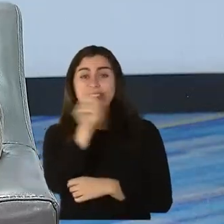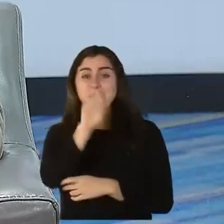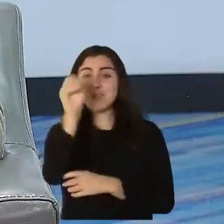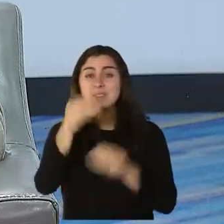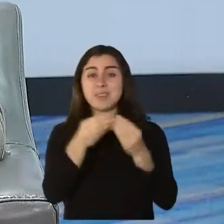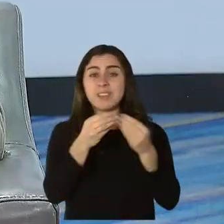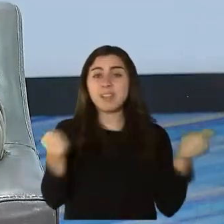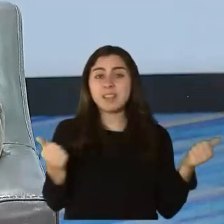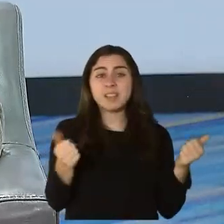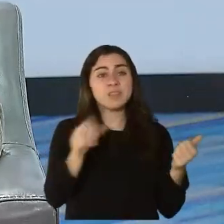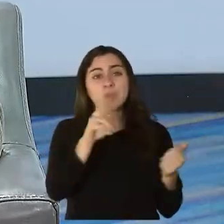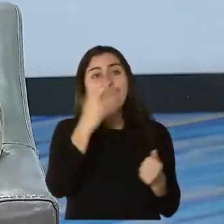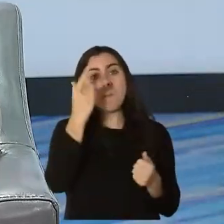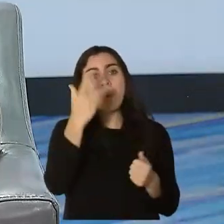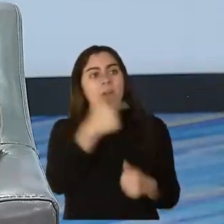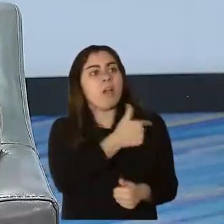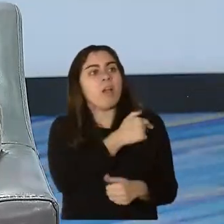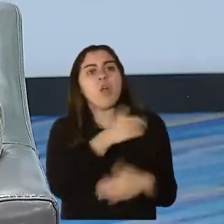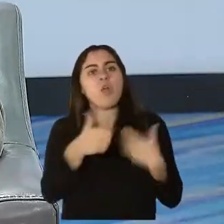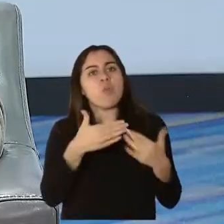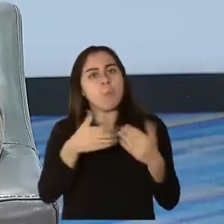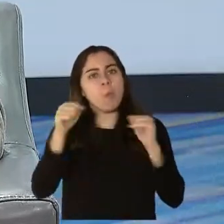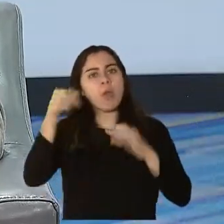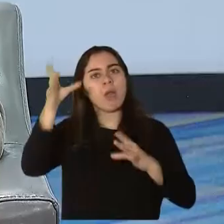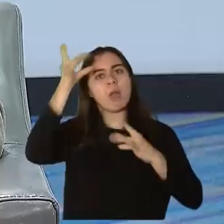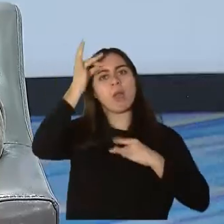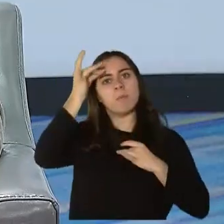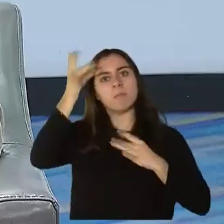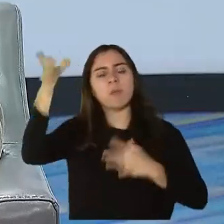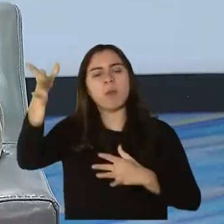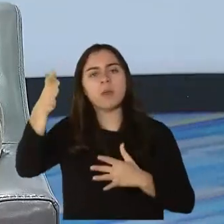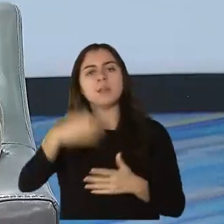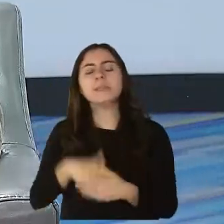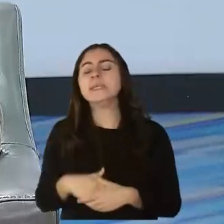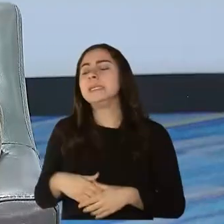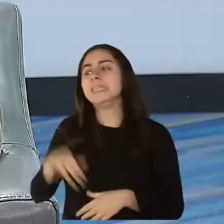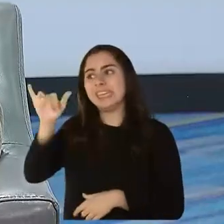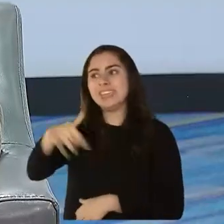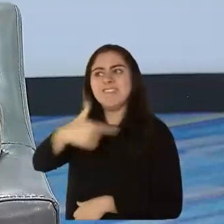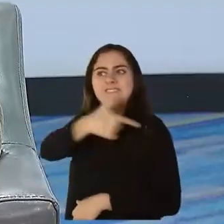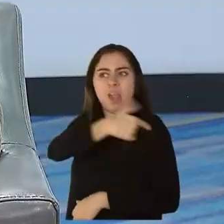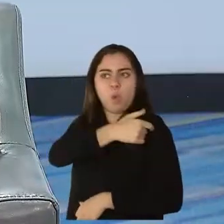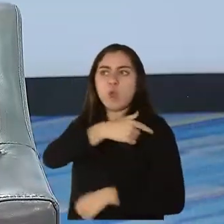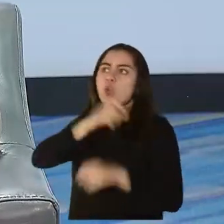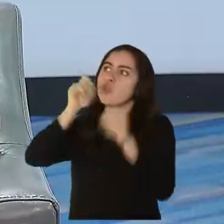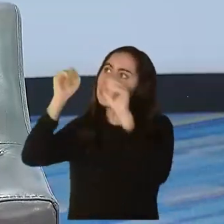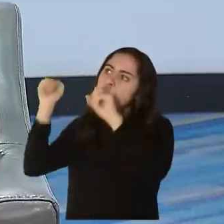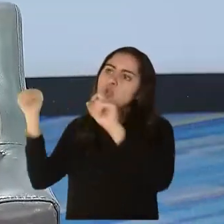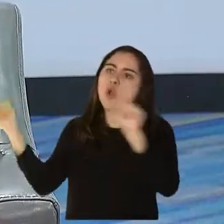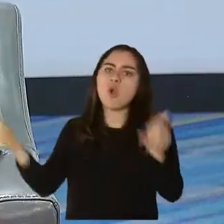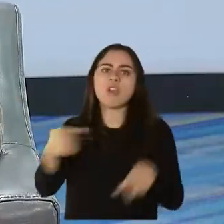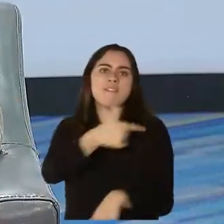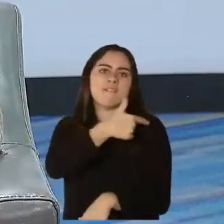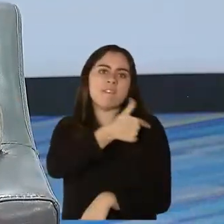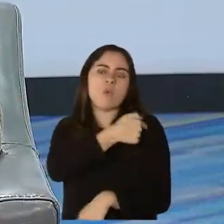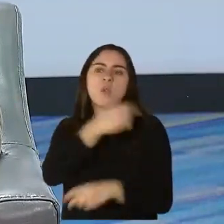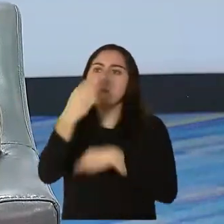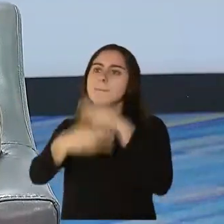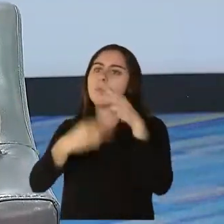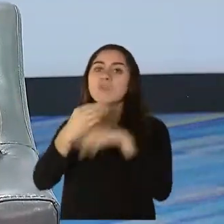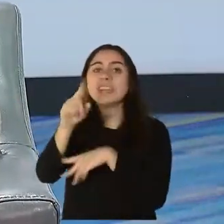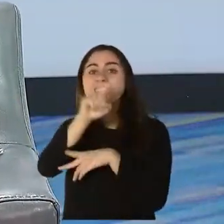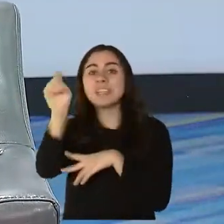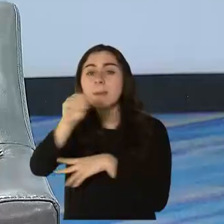100% efectiva, pero si disminuye la severidad de la enfermedad, que progrese a muerte, o la